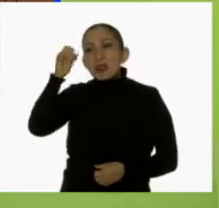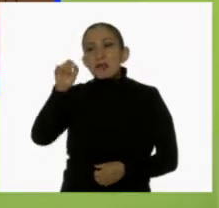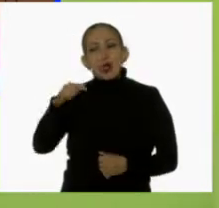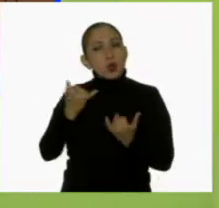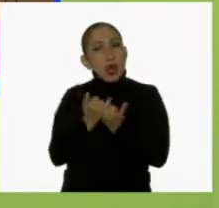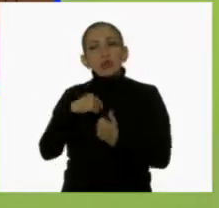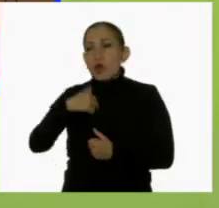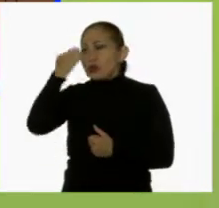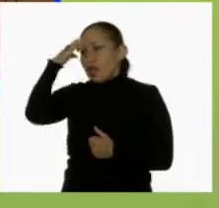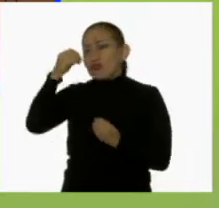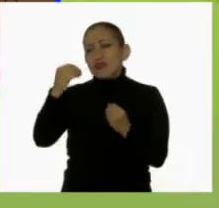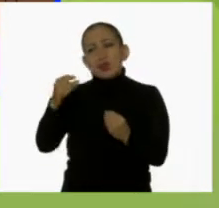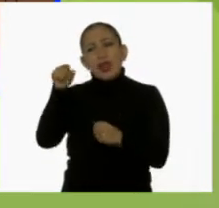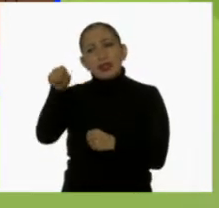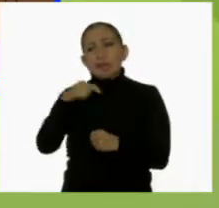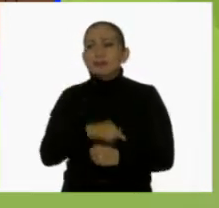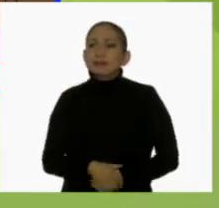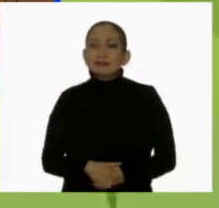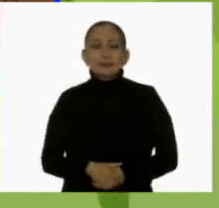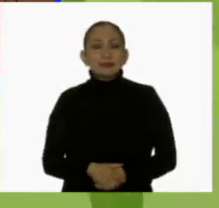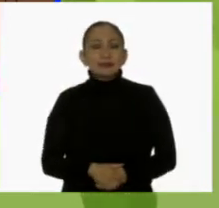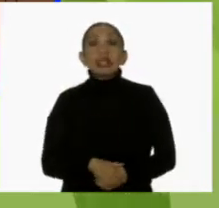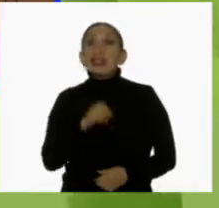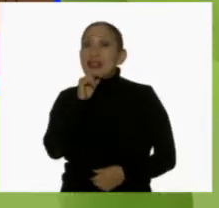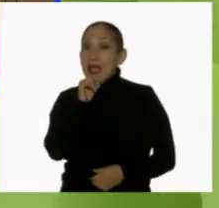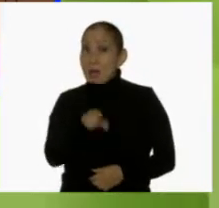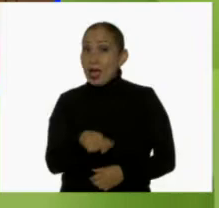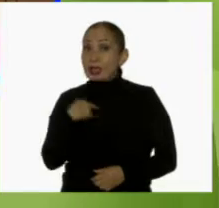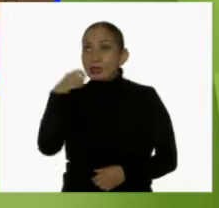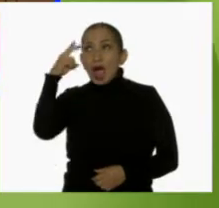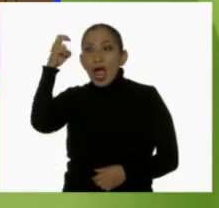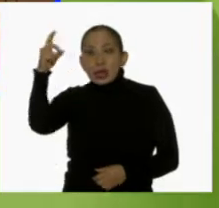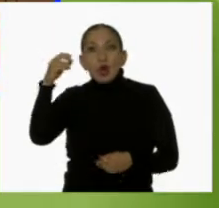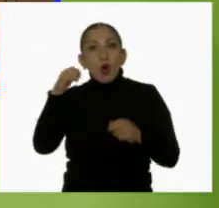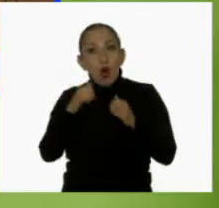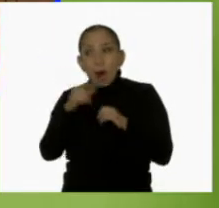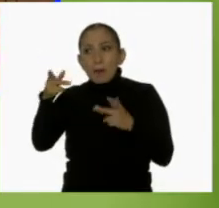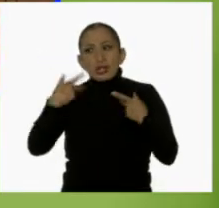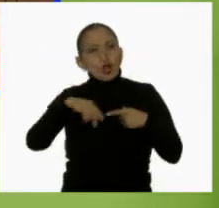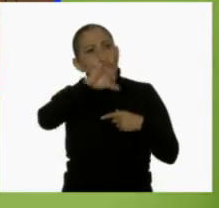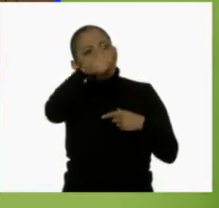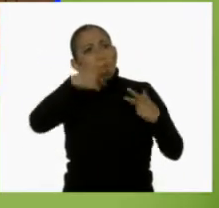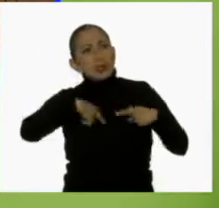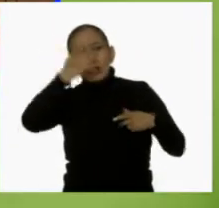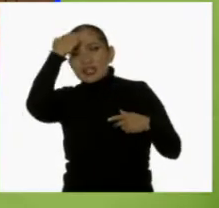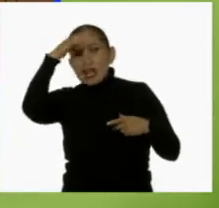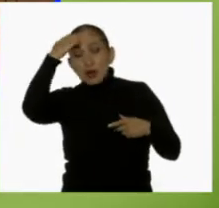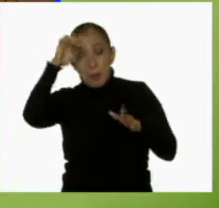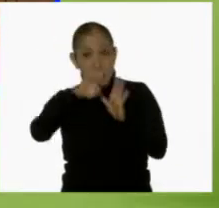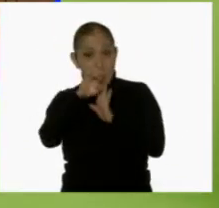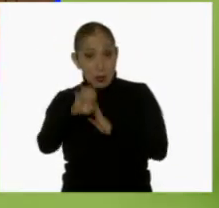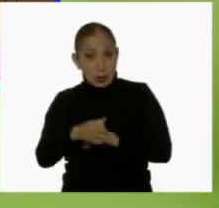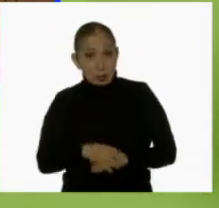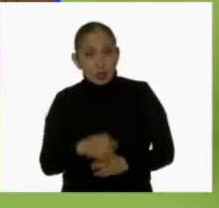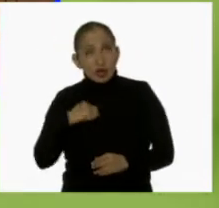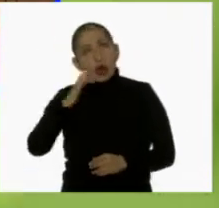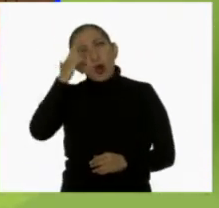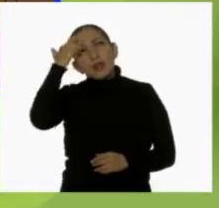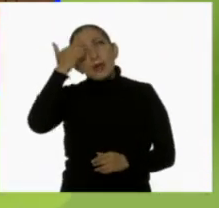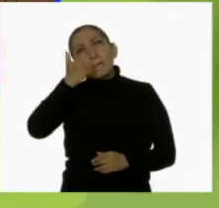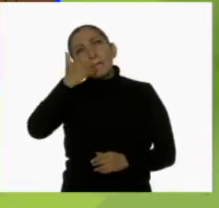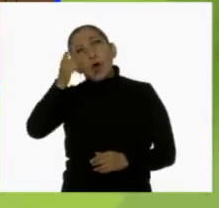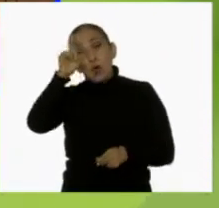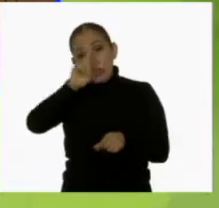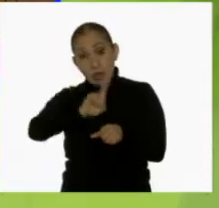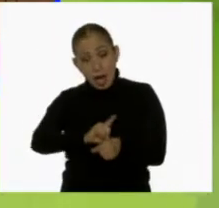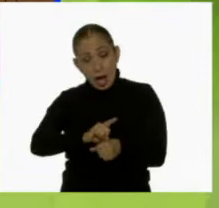Yo también te extrañé mucho, Agustín. Y también sueño mucho con los que extraño. Por ejemplo, me acuerdo muy bien